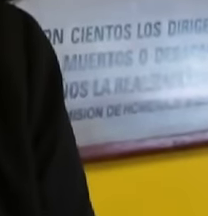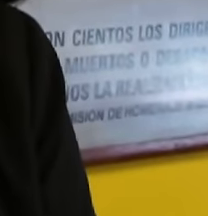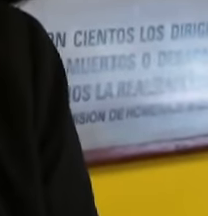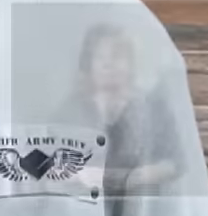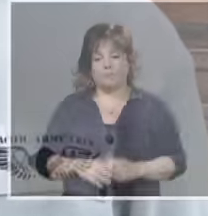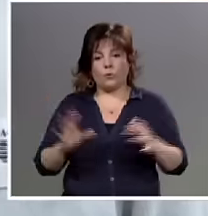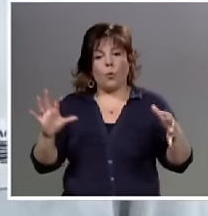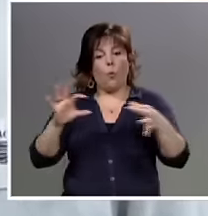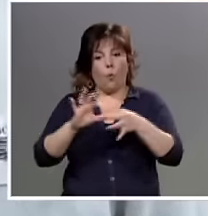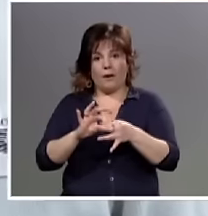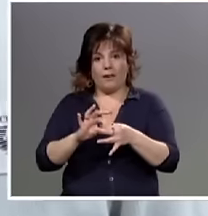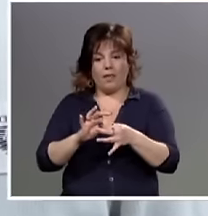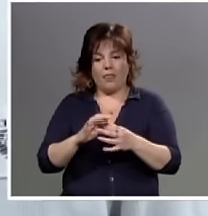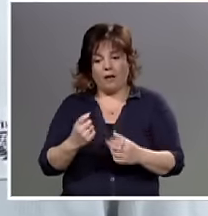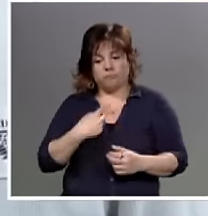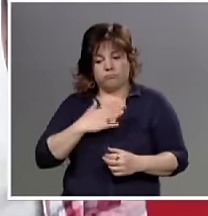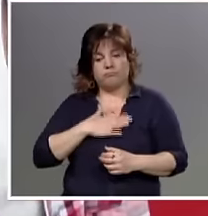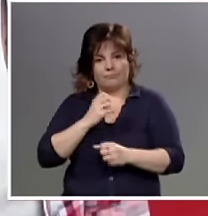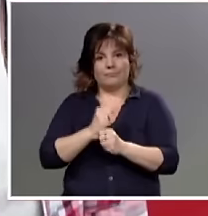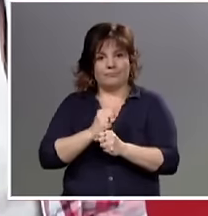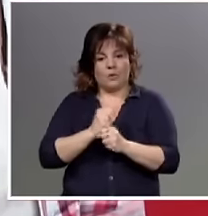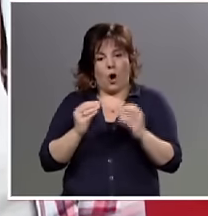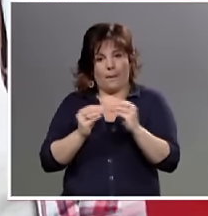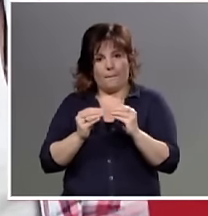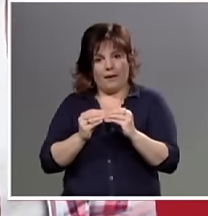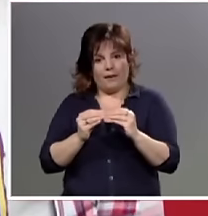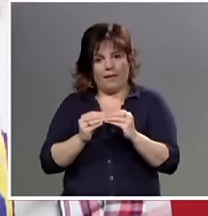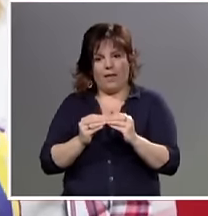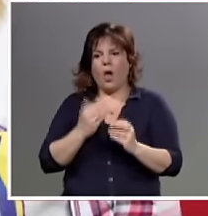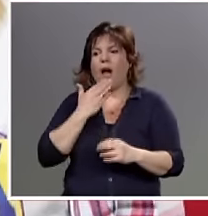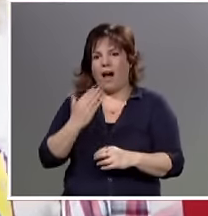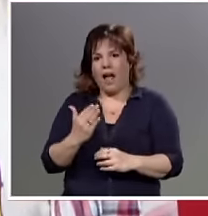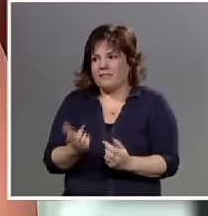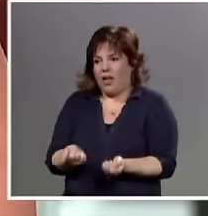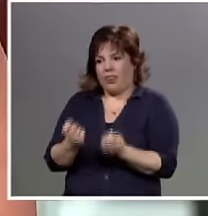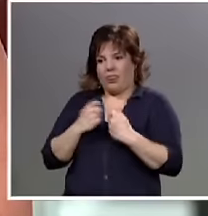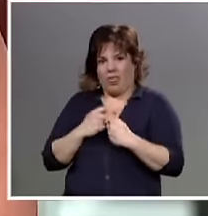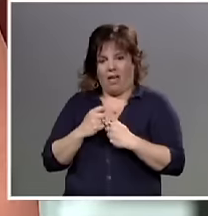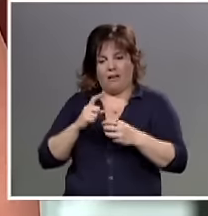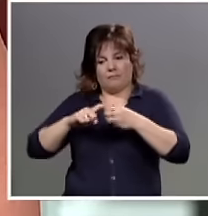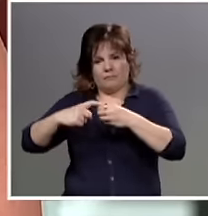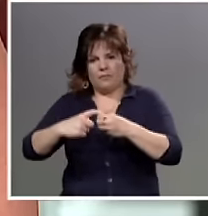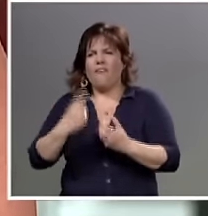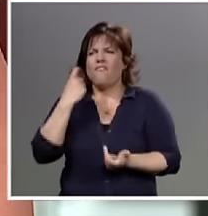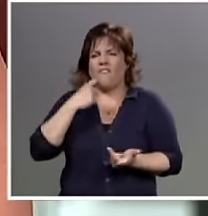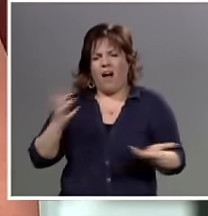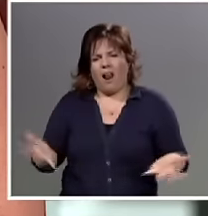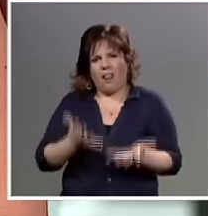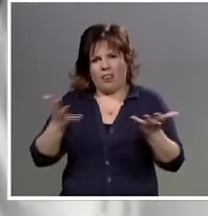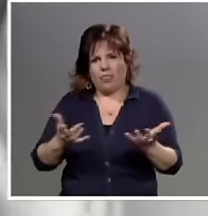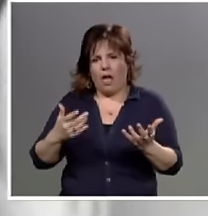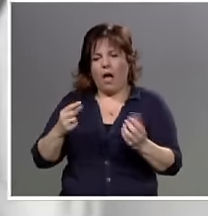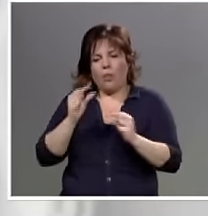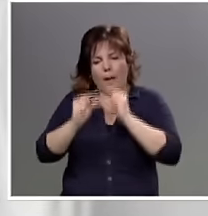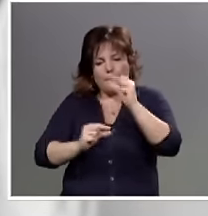Esa unidad que forjaron nuestros compañeros es la que nos dejó esta herramienta hermosa. Queda mucho todavía por construir